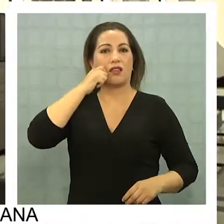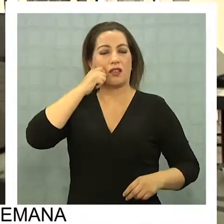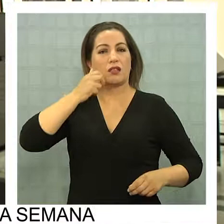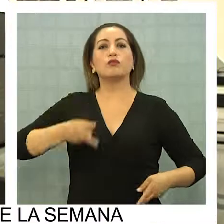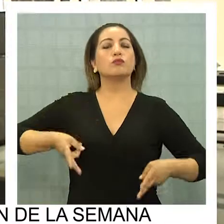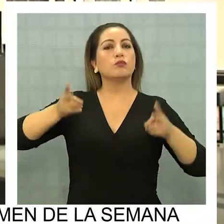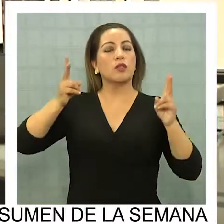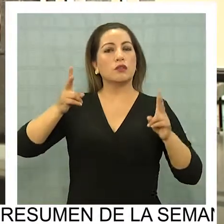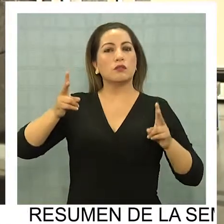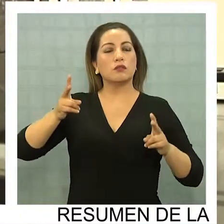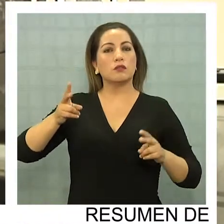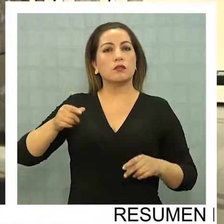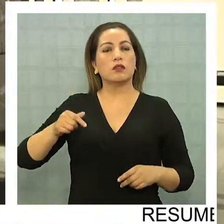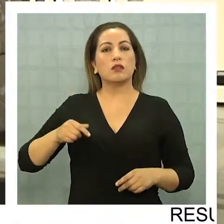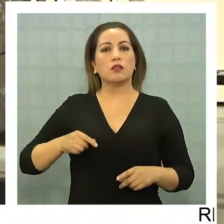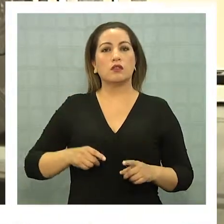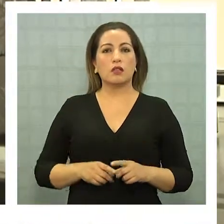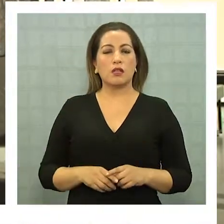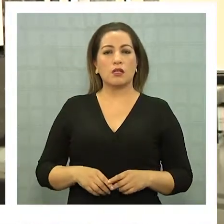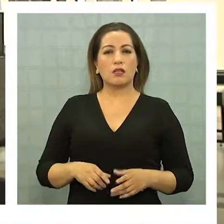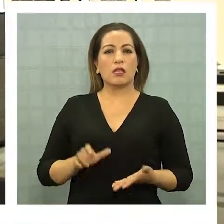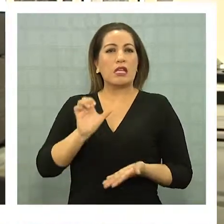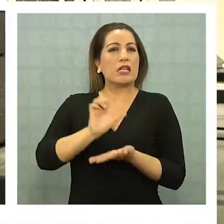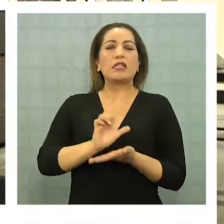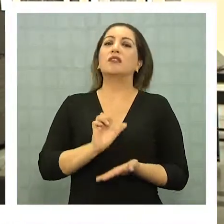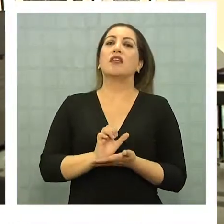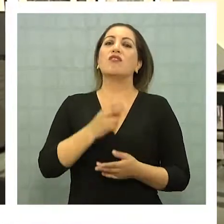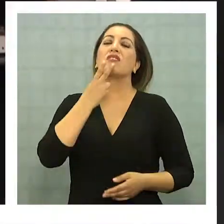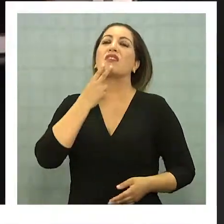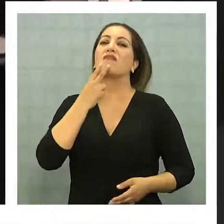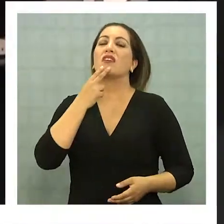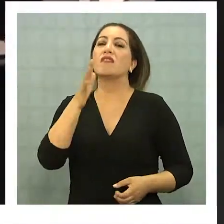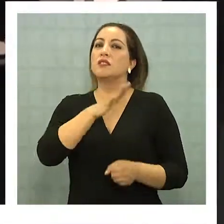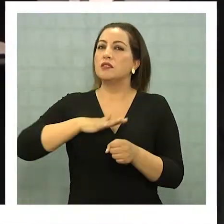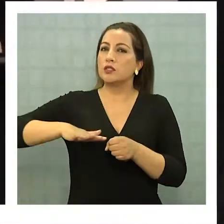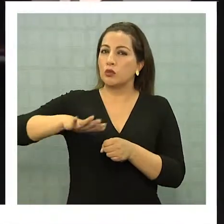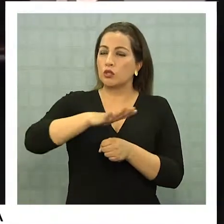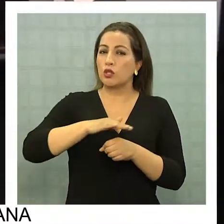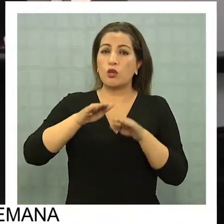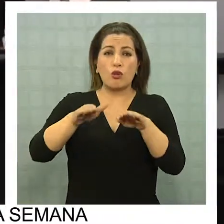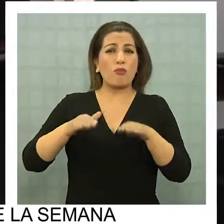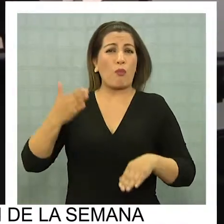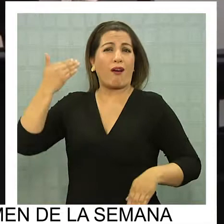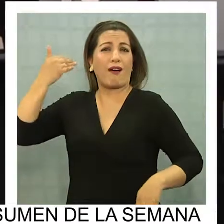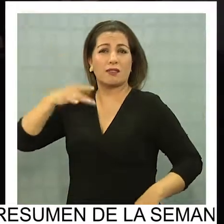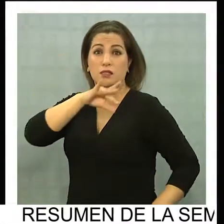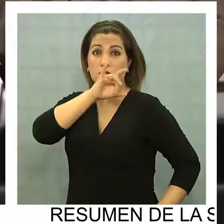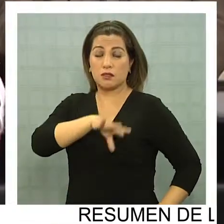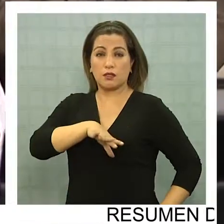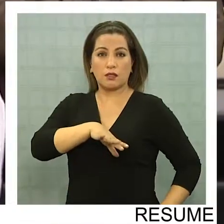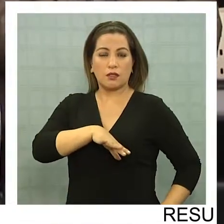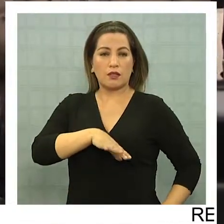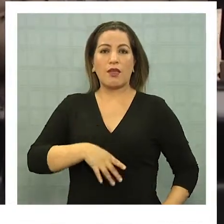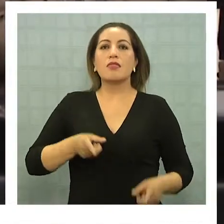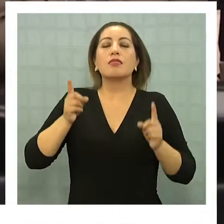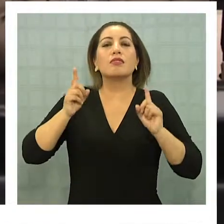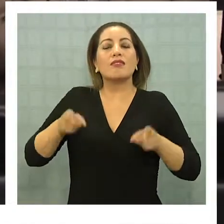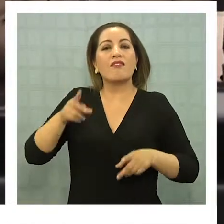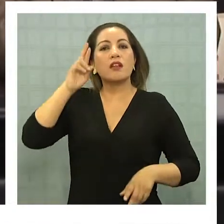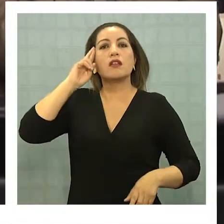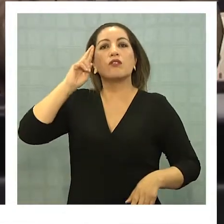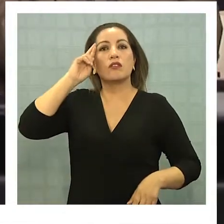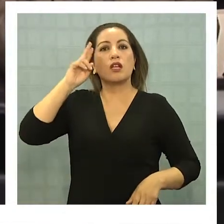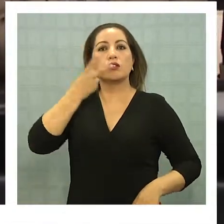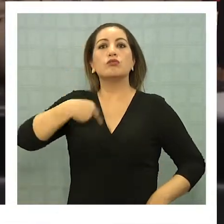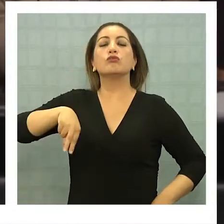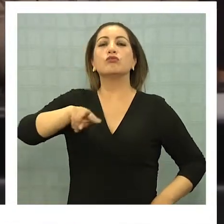Unidas que aquellos estados donde se han vivido situaciones de represión como la que sufrió Chile, tienen el deber de recordar lo que